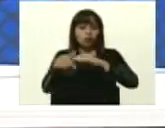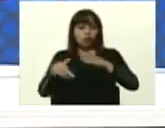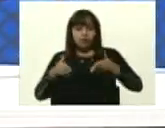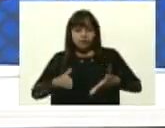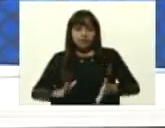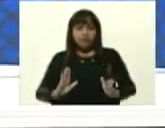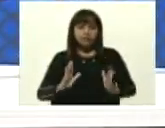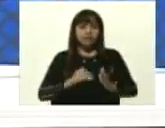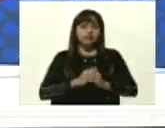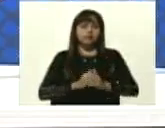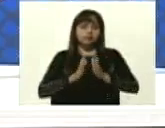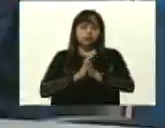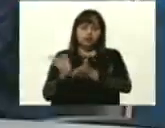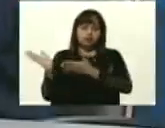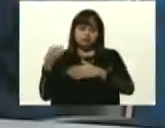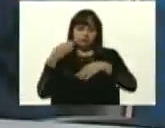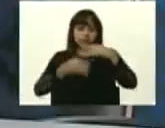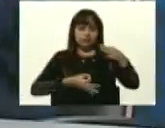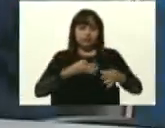Por favor.